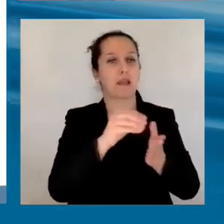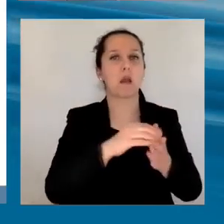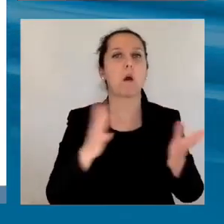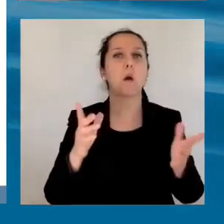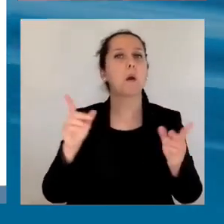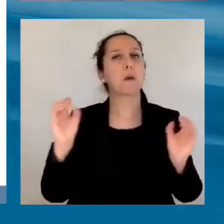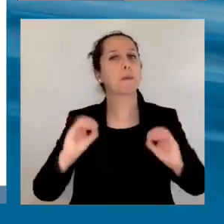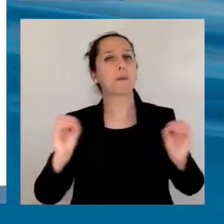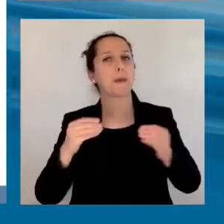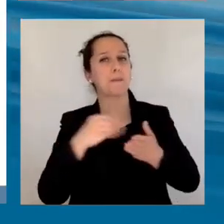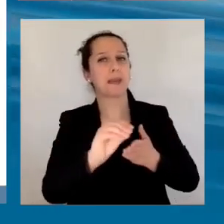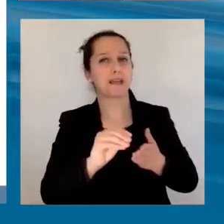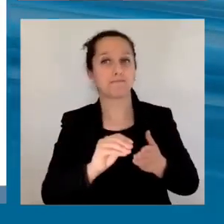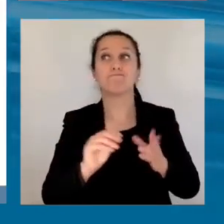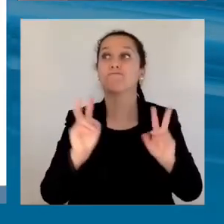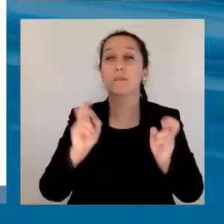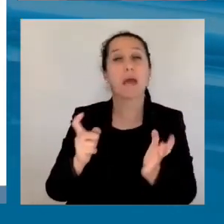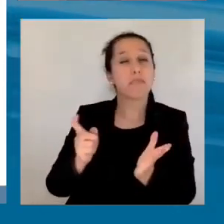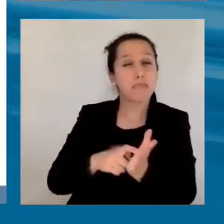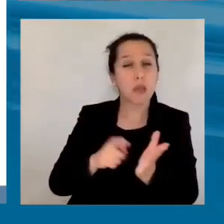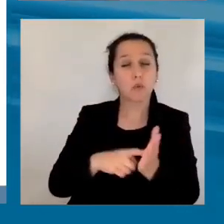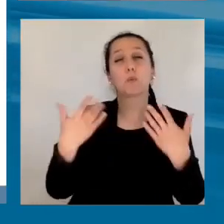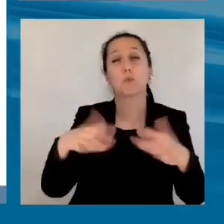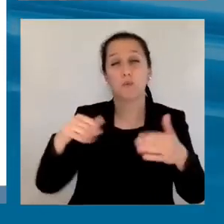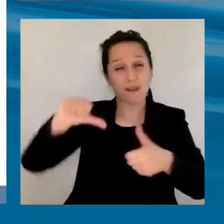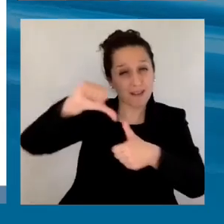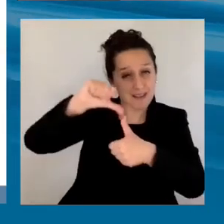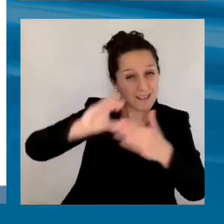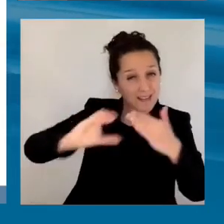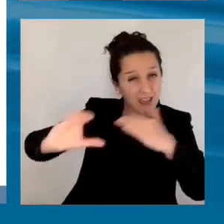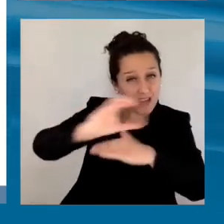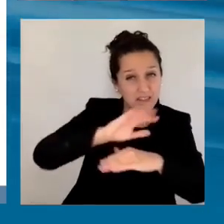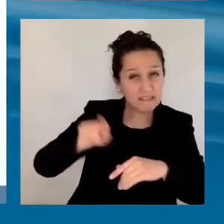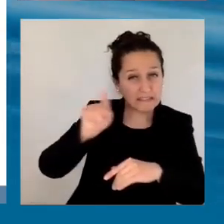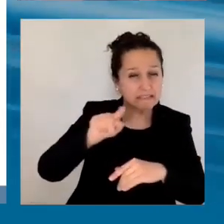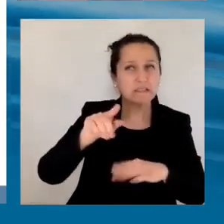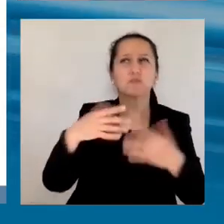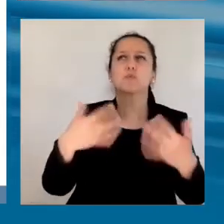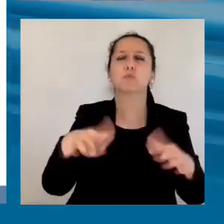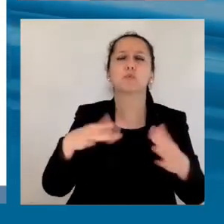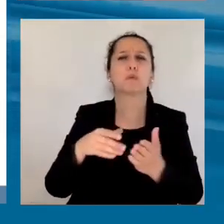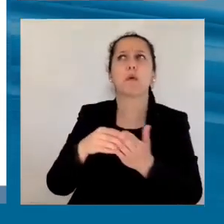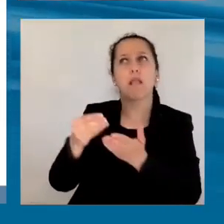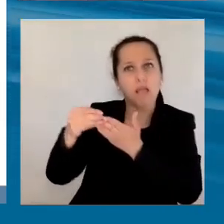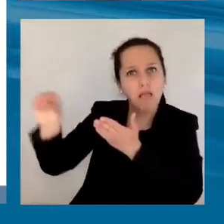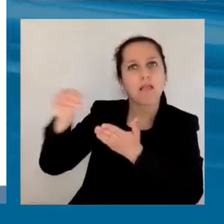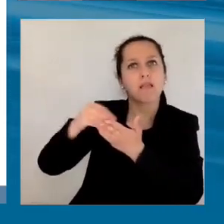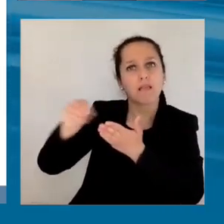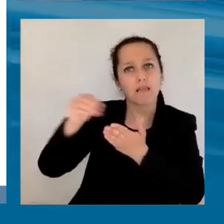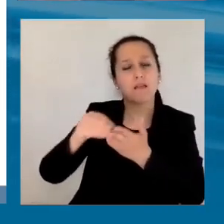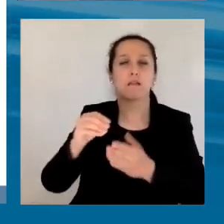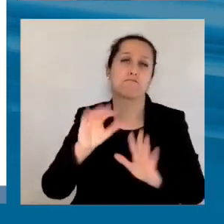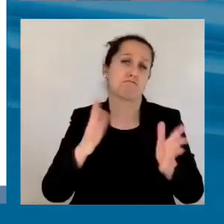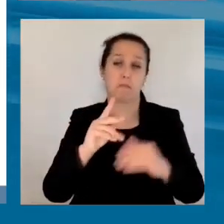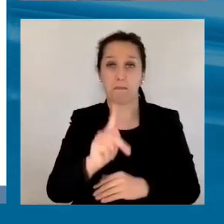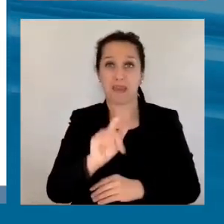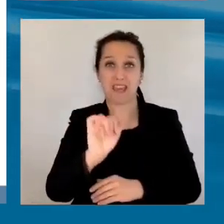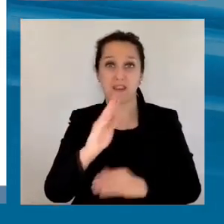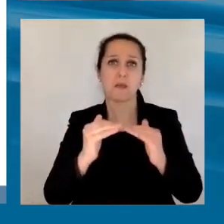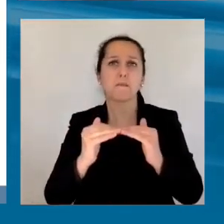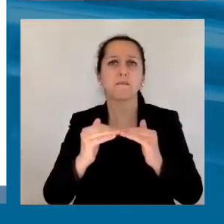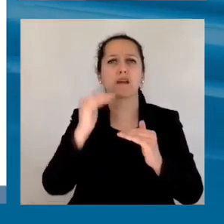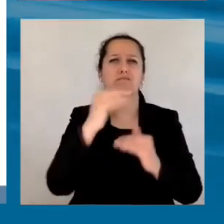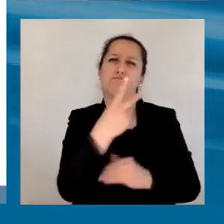endeudamiento, sobre todo en el Caribe. El Caribe tiene en promedio niveles de endeudamiento sobre PIB que son 20, 15 puntos más que el